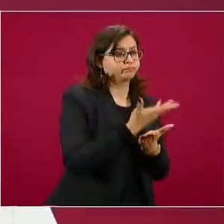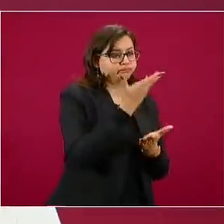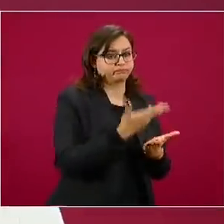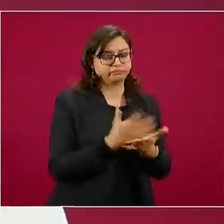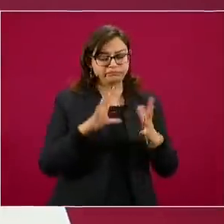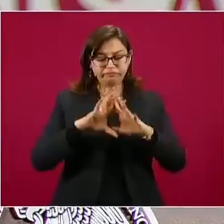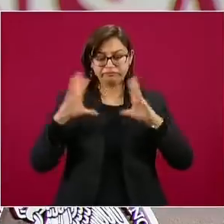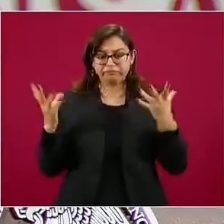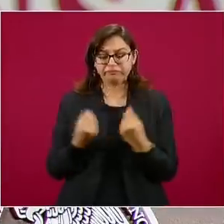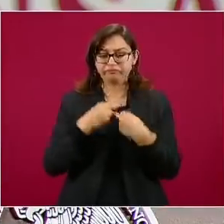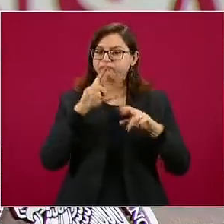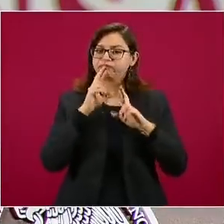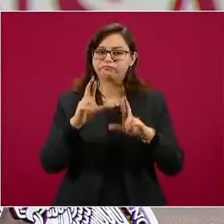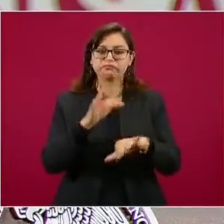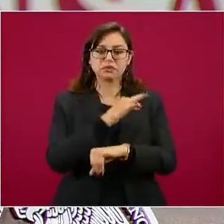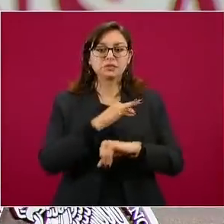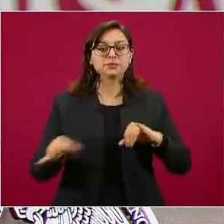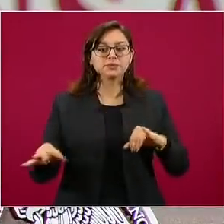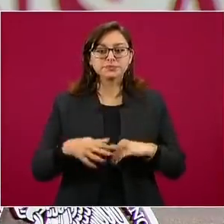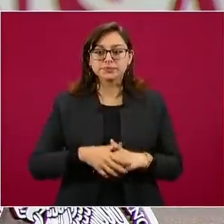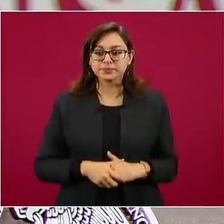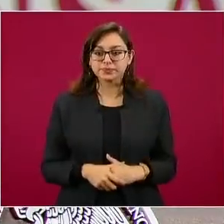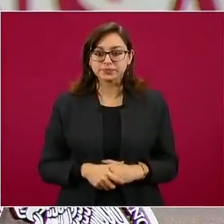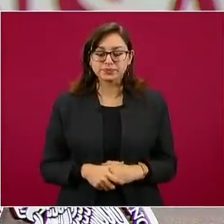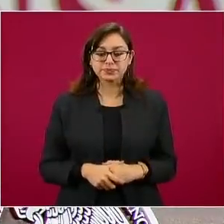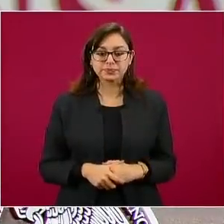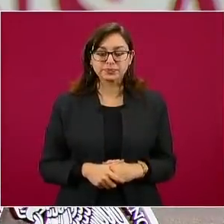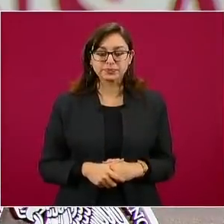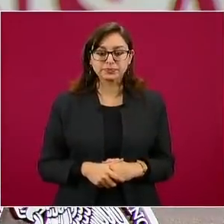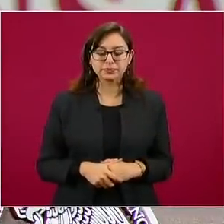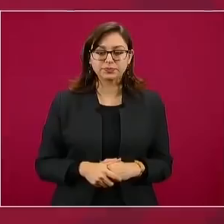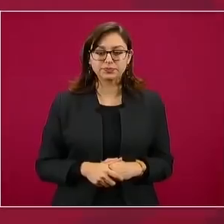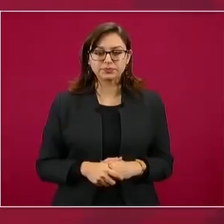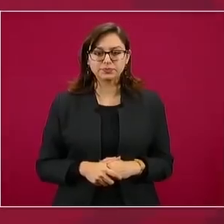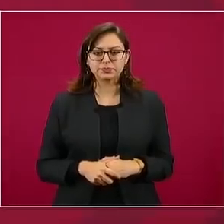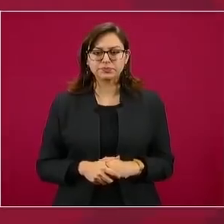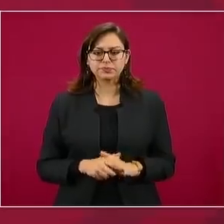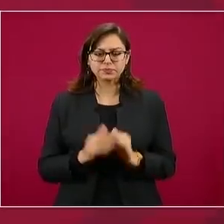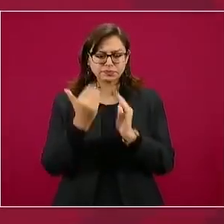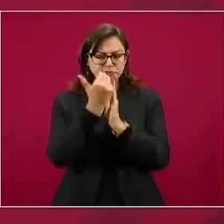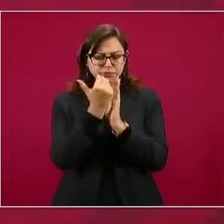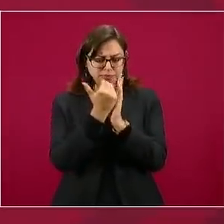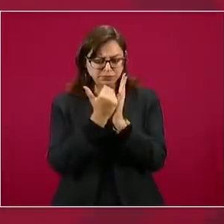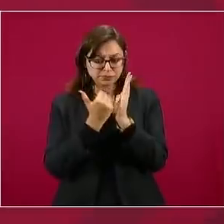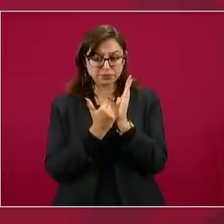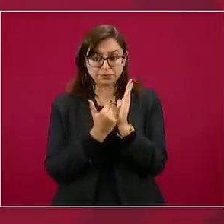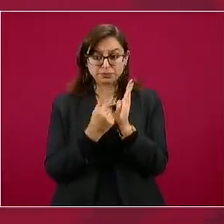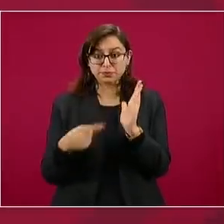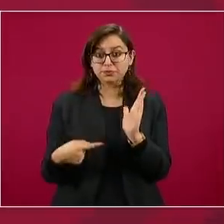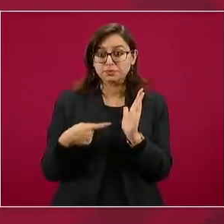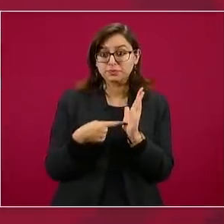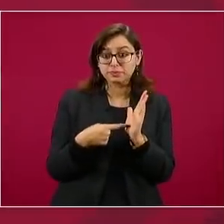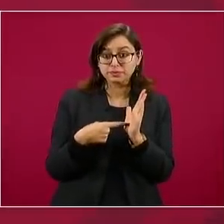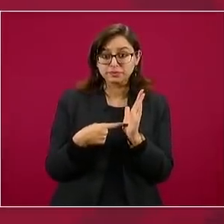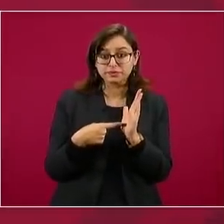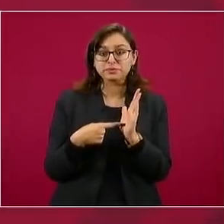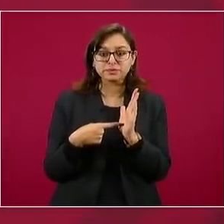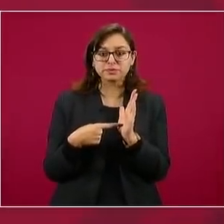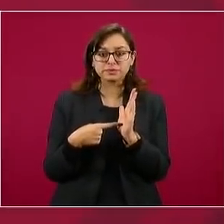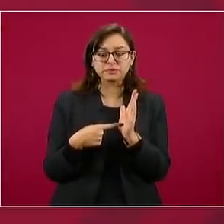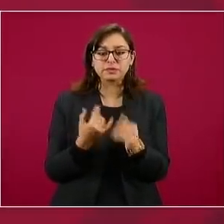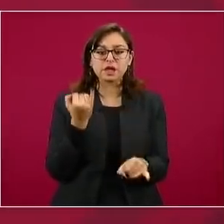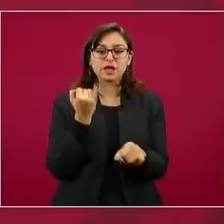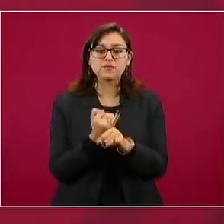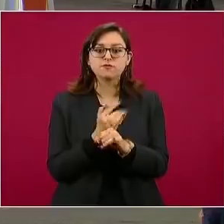un reporte final. El protocolo está diseñado para que tengan información, ya lo dijo el